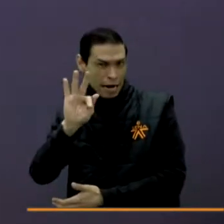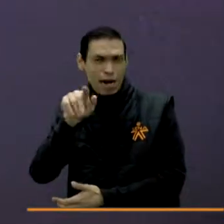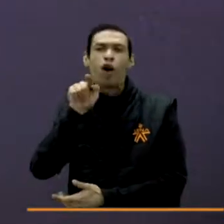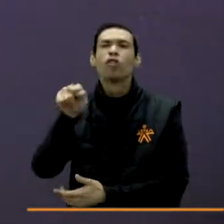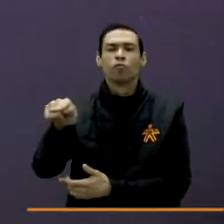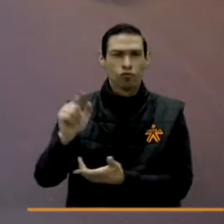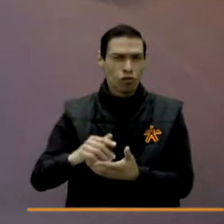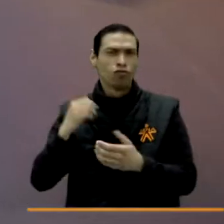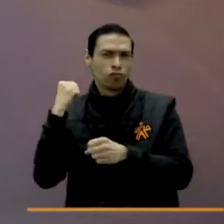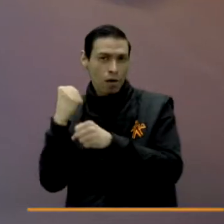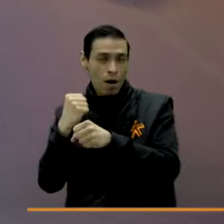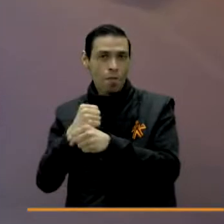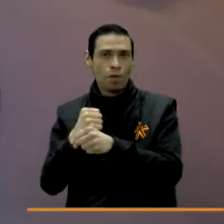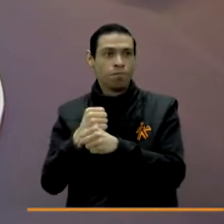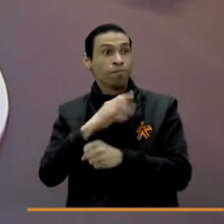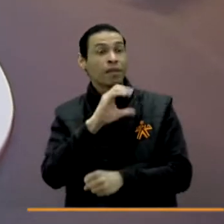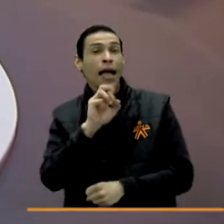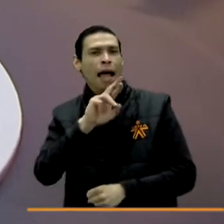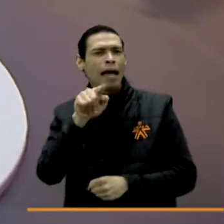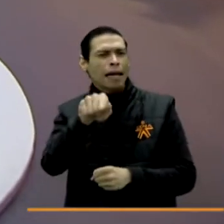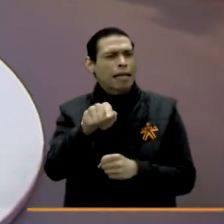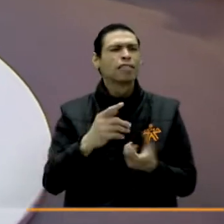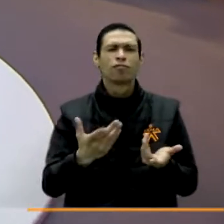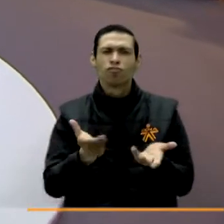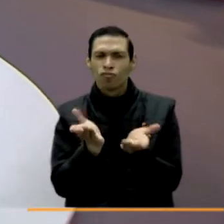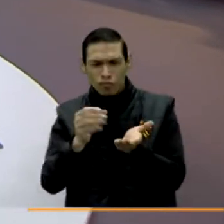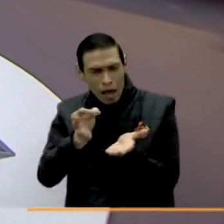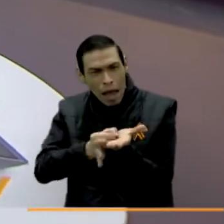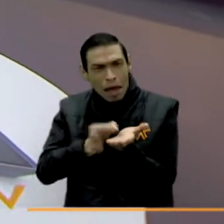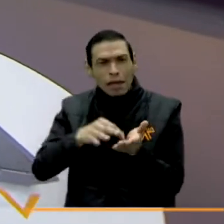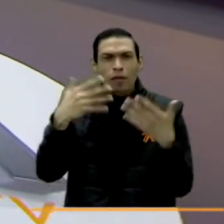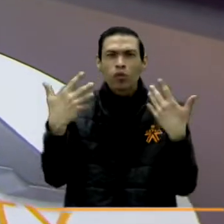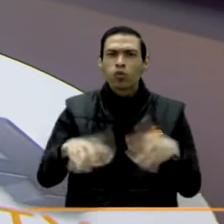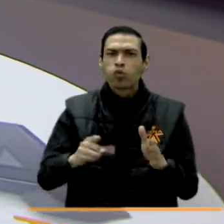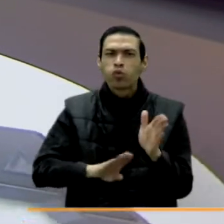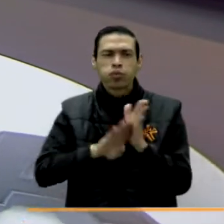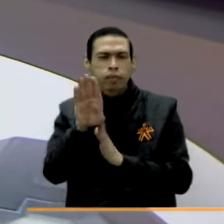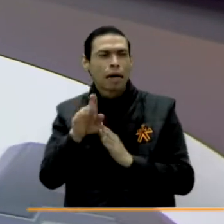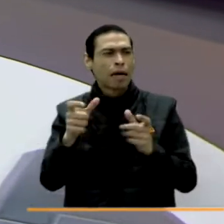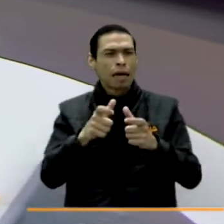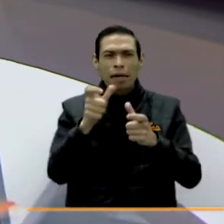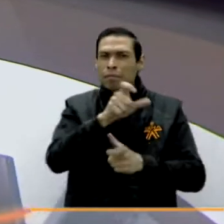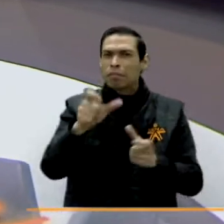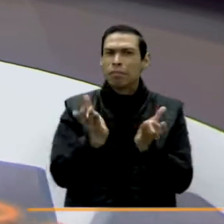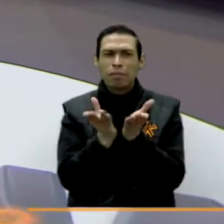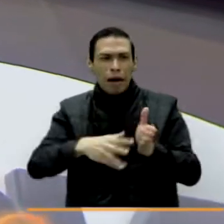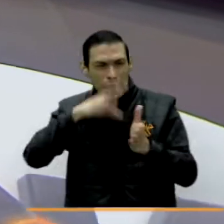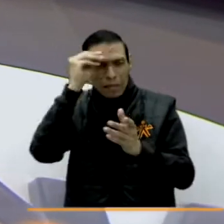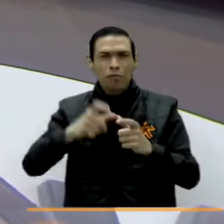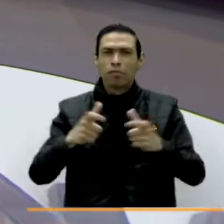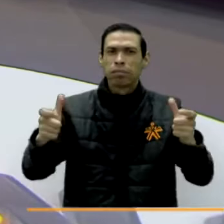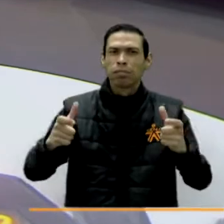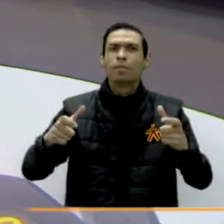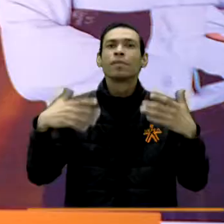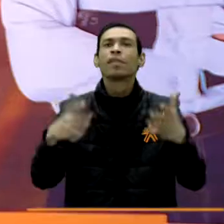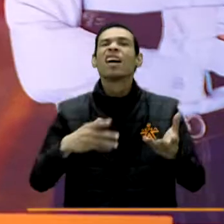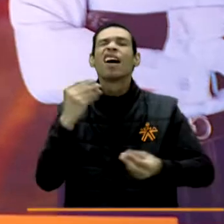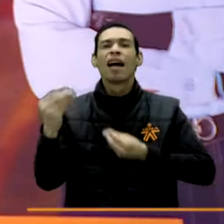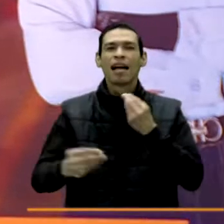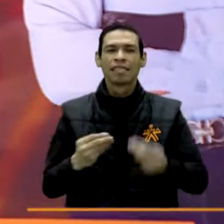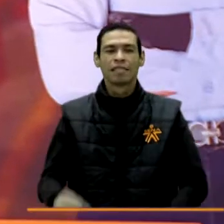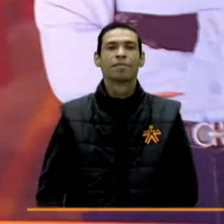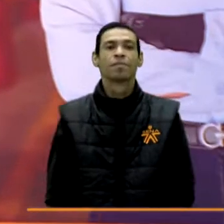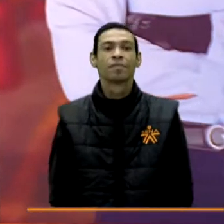nota. Cris, Distrito Capital, muchos aprendices, y en el tema automotriz, volando. Total, Pili, pues, para estos